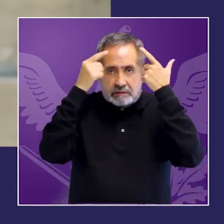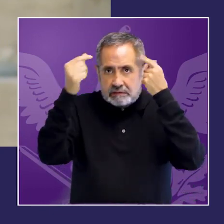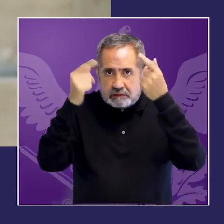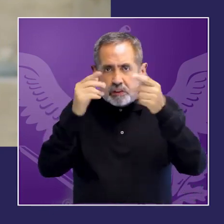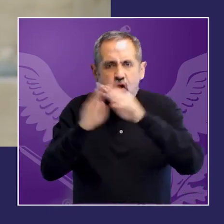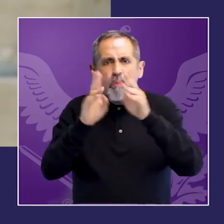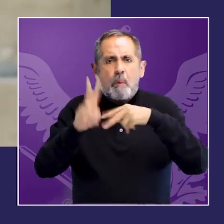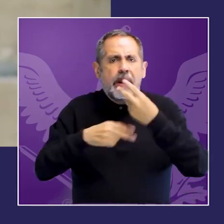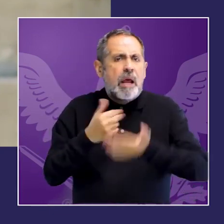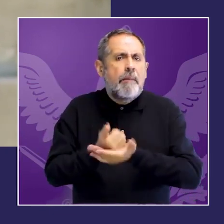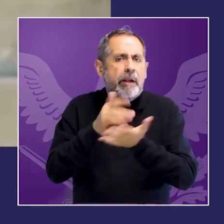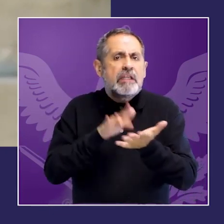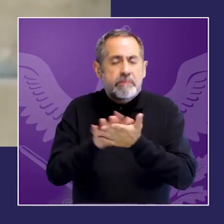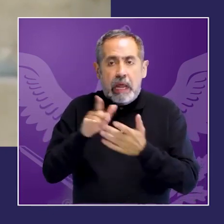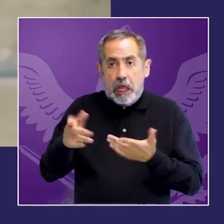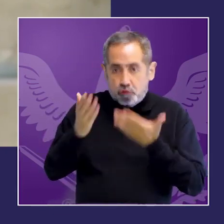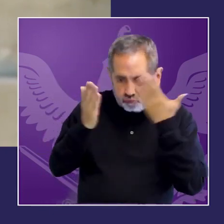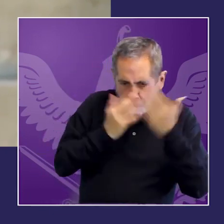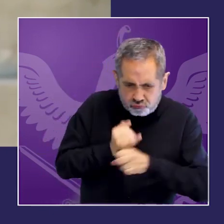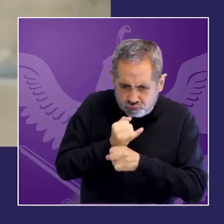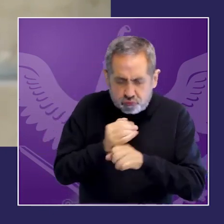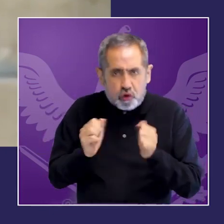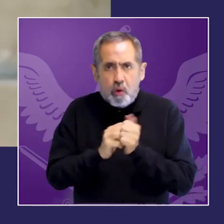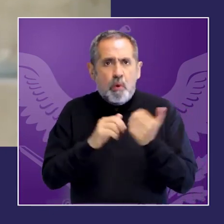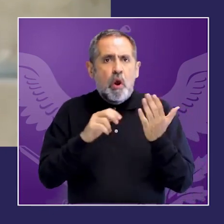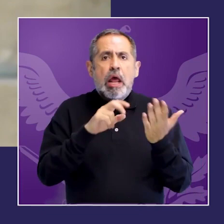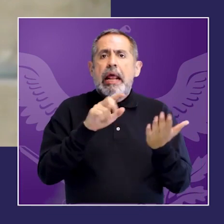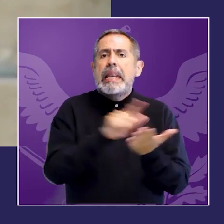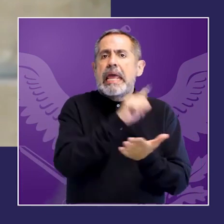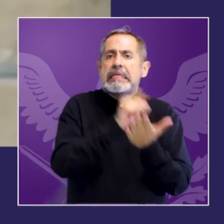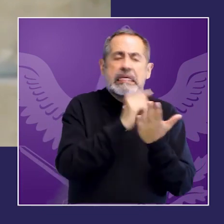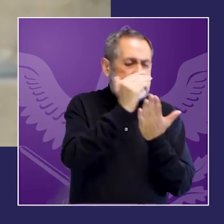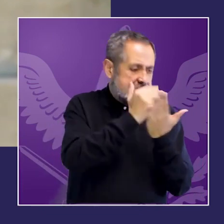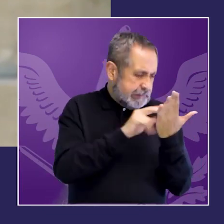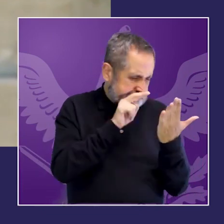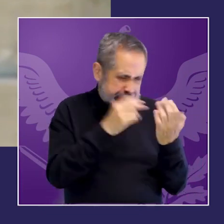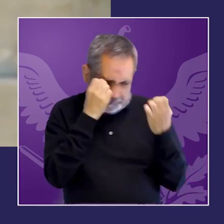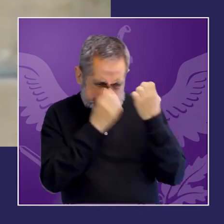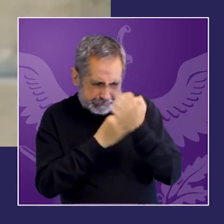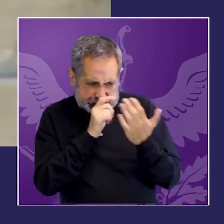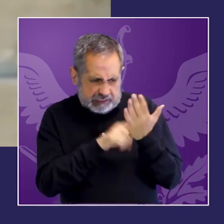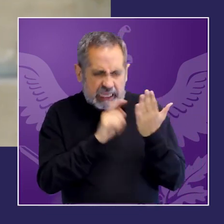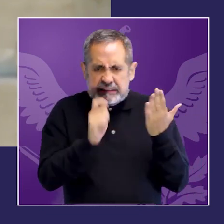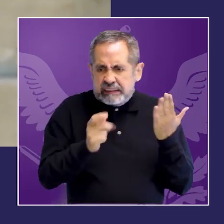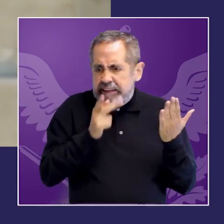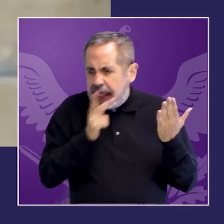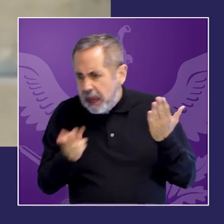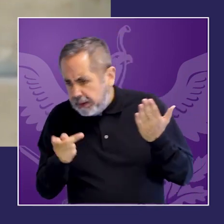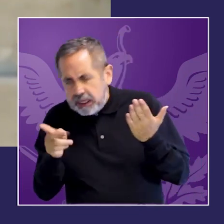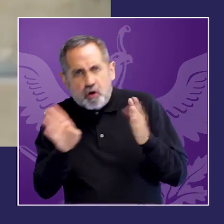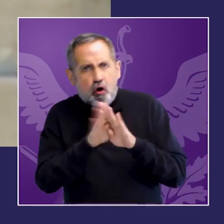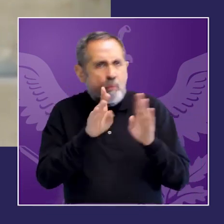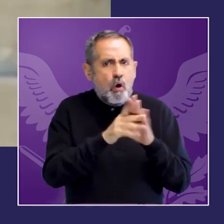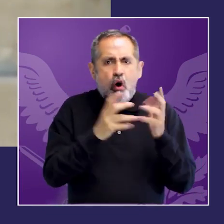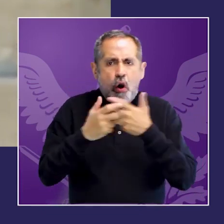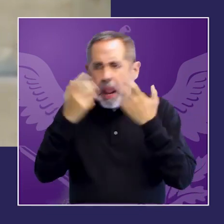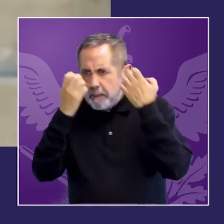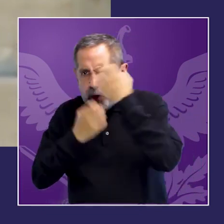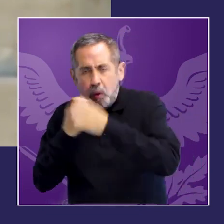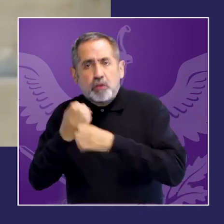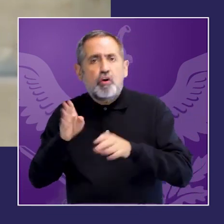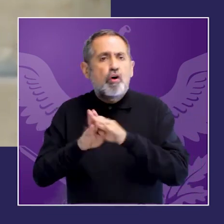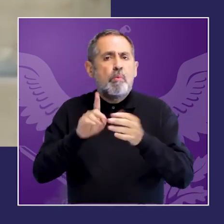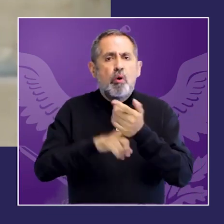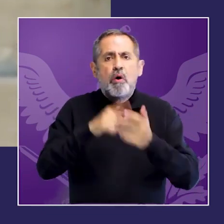incluyendo la evaluación del trabajo llevado adelante por las instituciones creadas para trabajar con perspectiva de género e